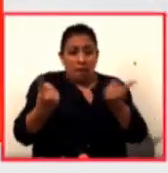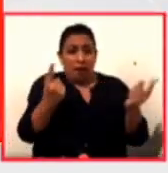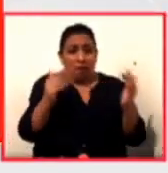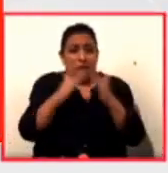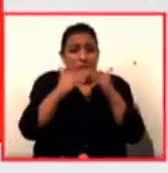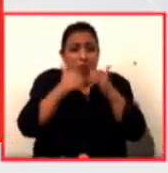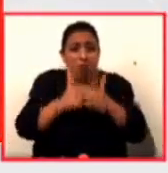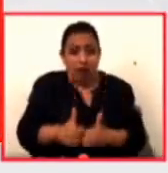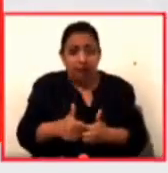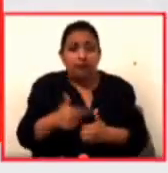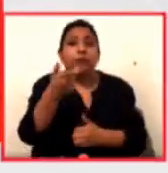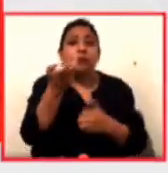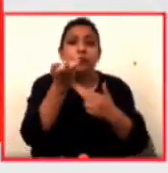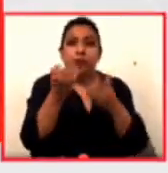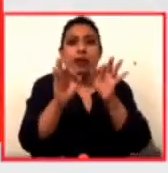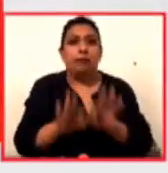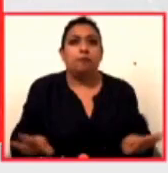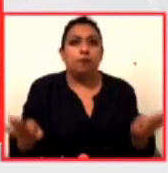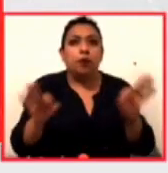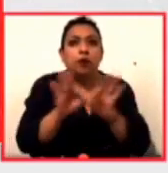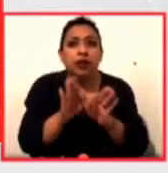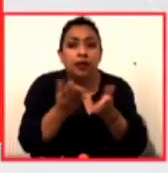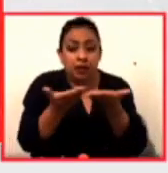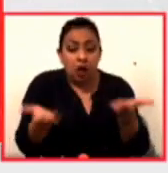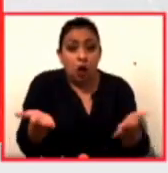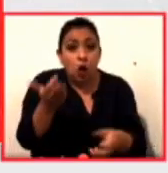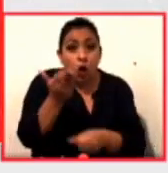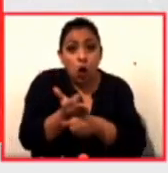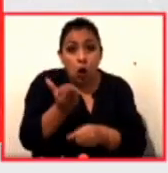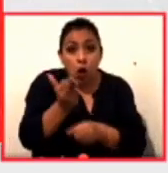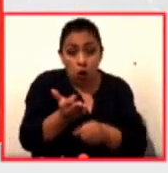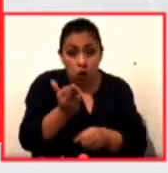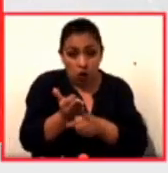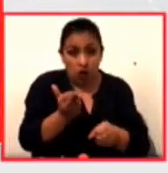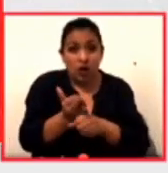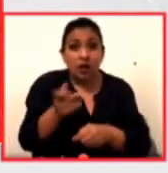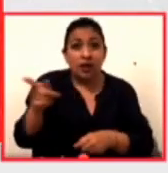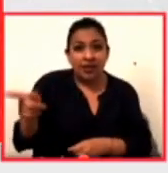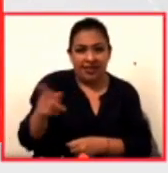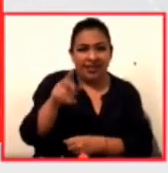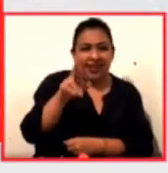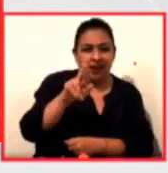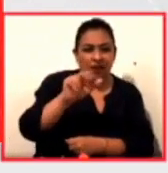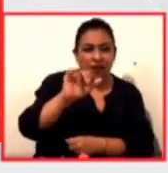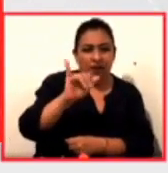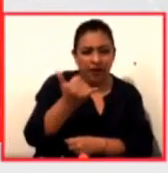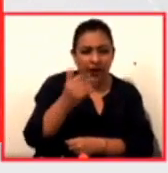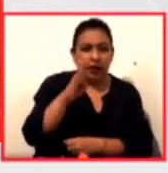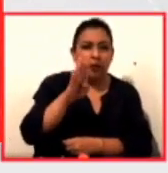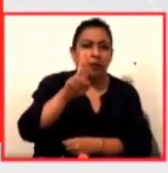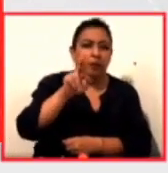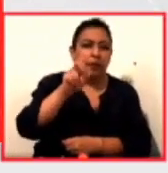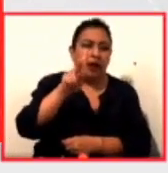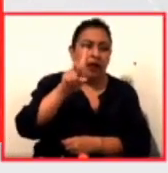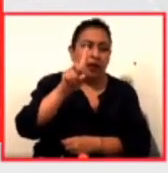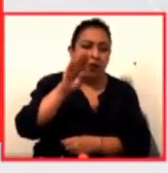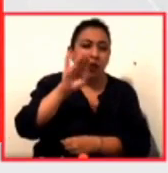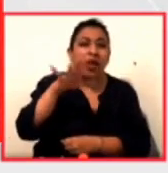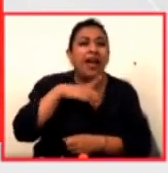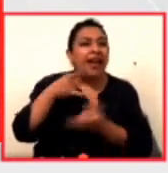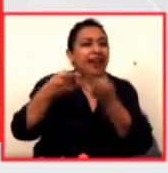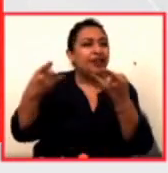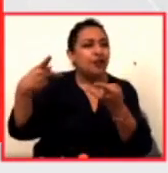importante en este momento, cuando Ray Bradbury, a través de crónicas marcianas de sus